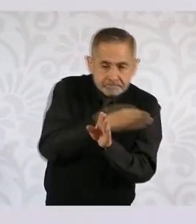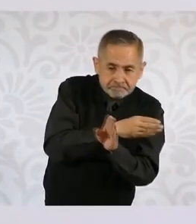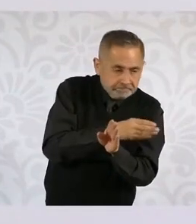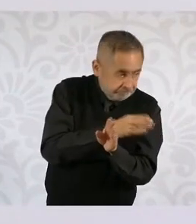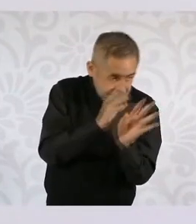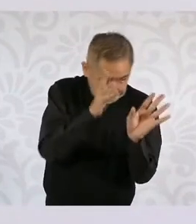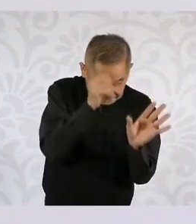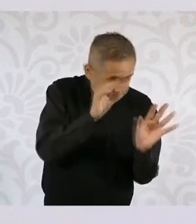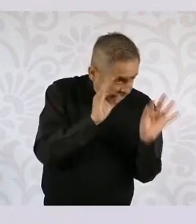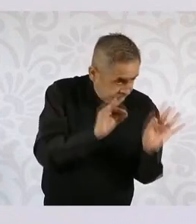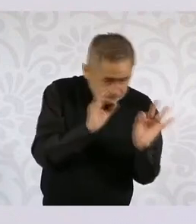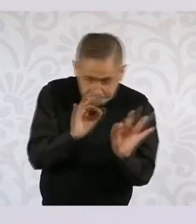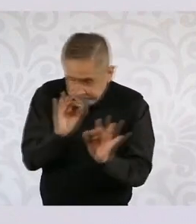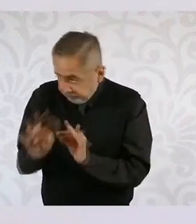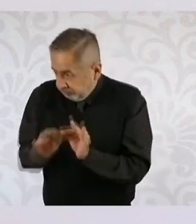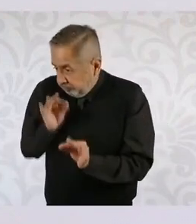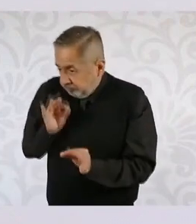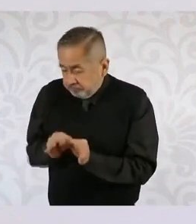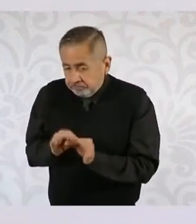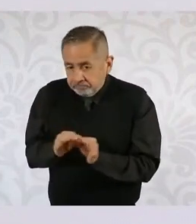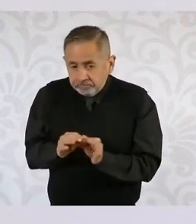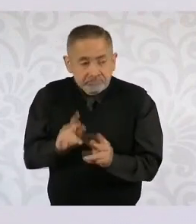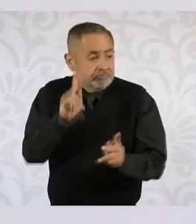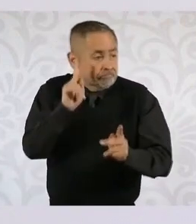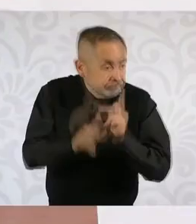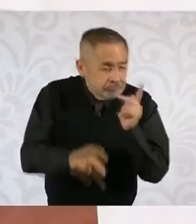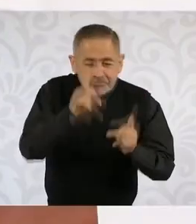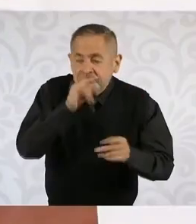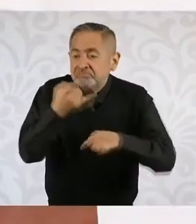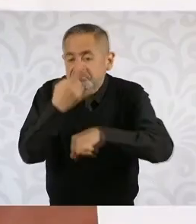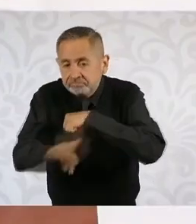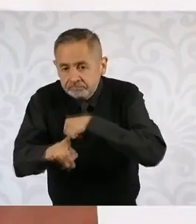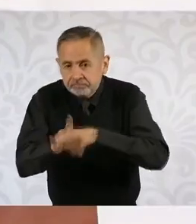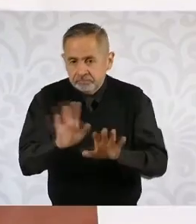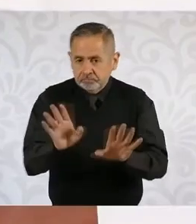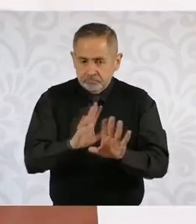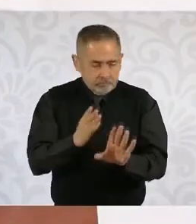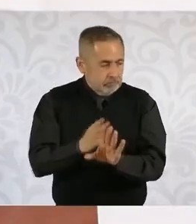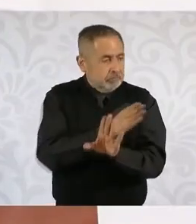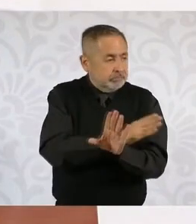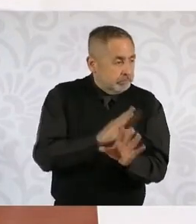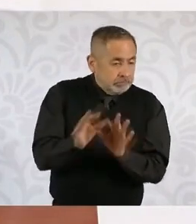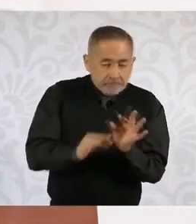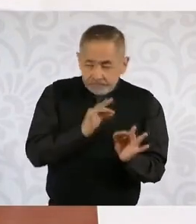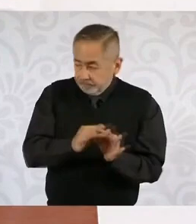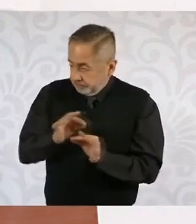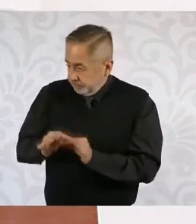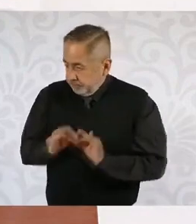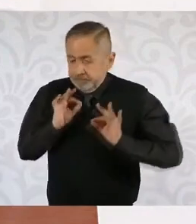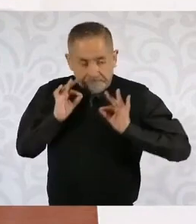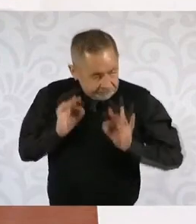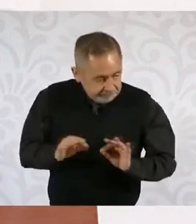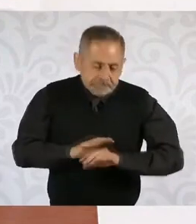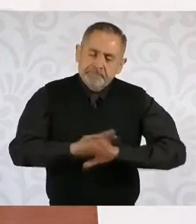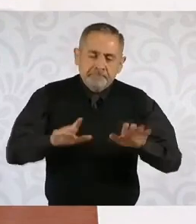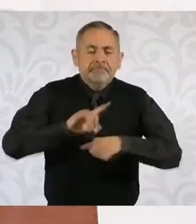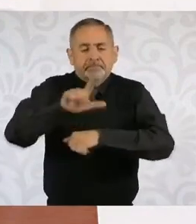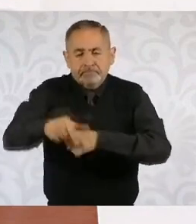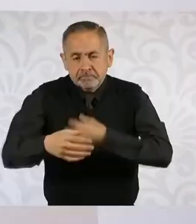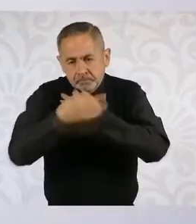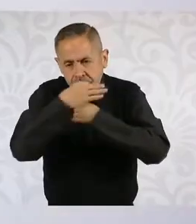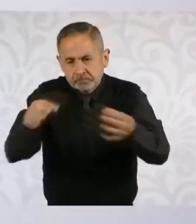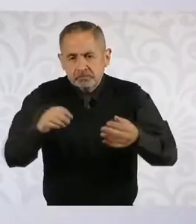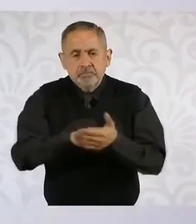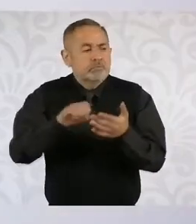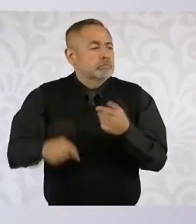esos proyectos, que no nos vamos a demorar mucho, y el avance de los proyectos que ya están, OTAI 2,